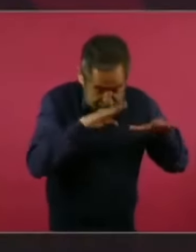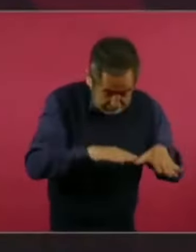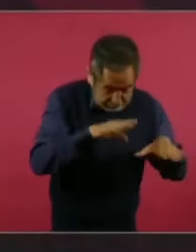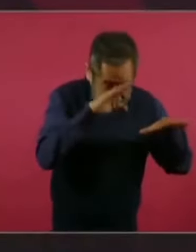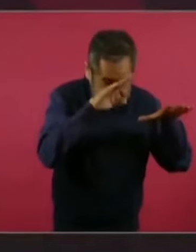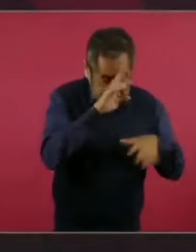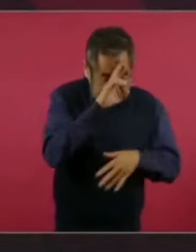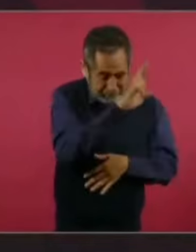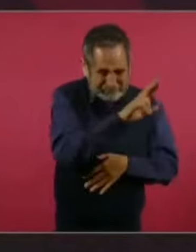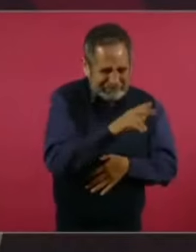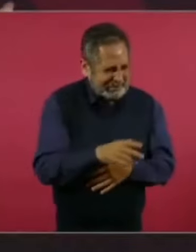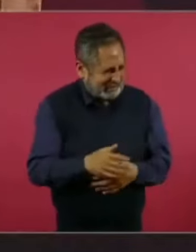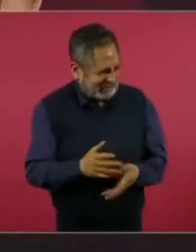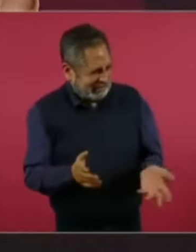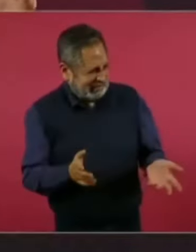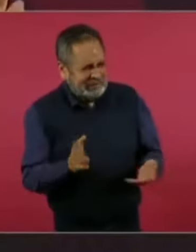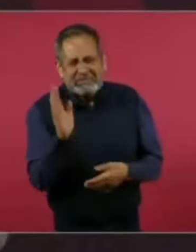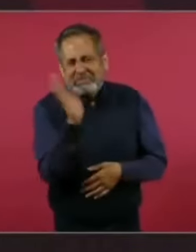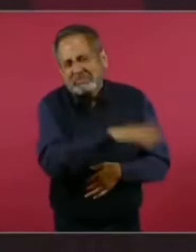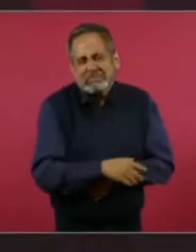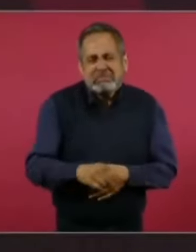Pues no,